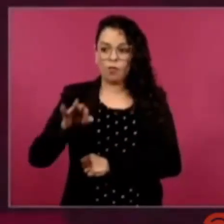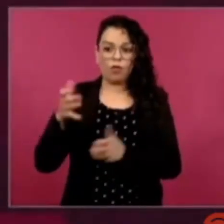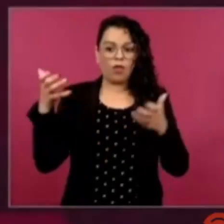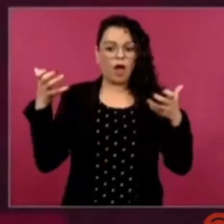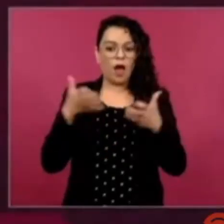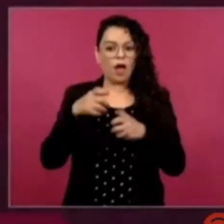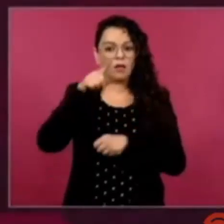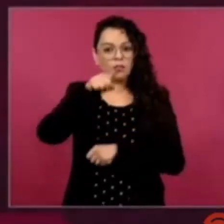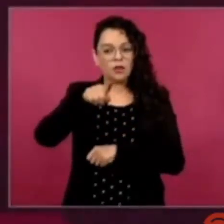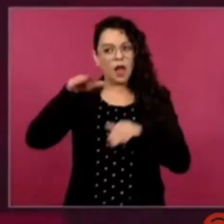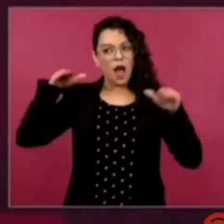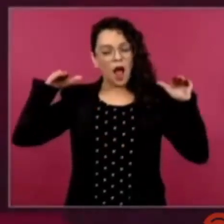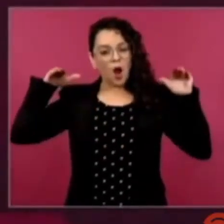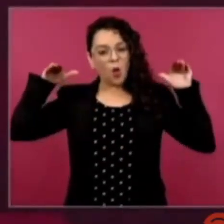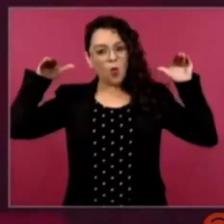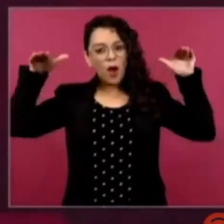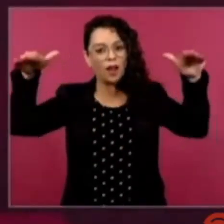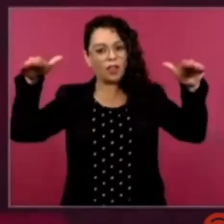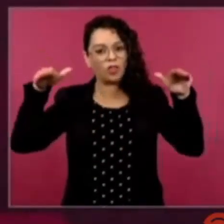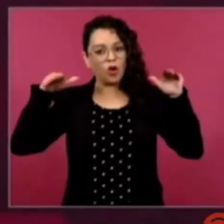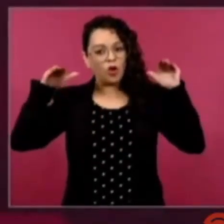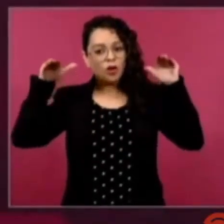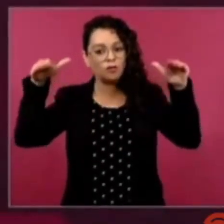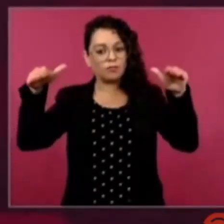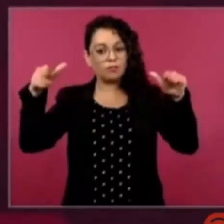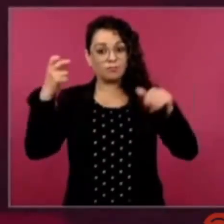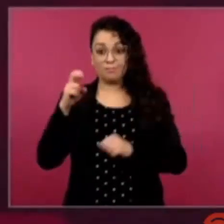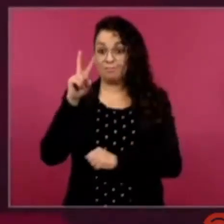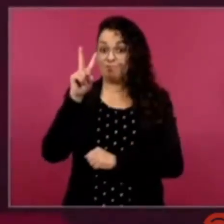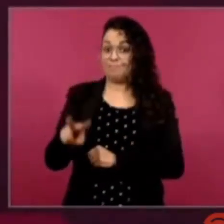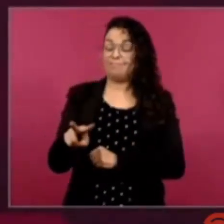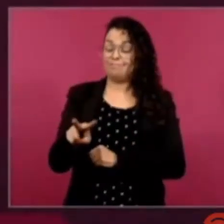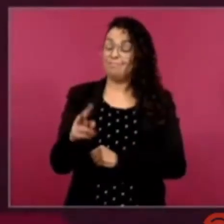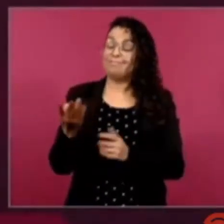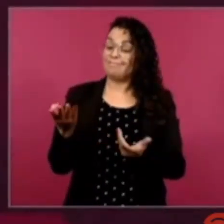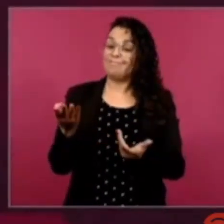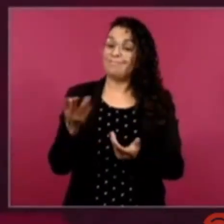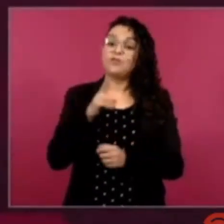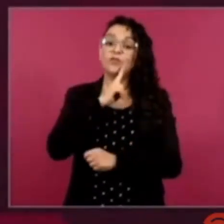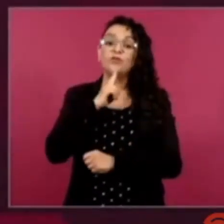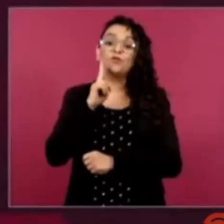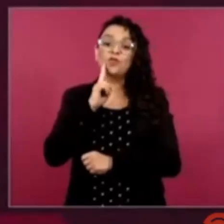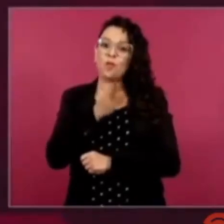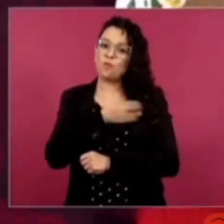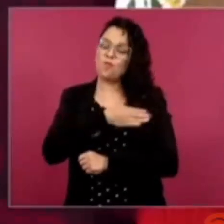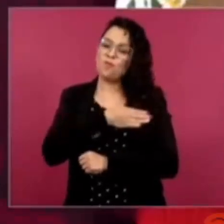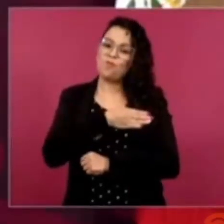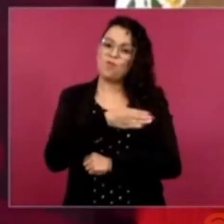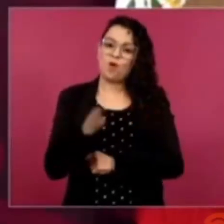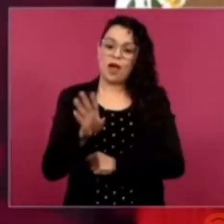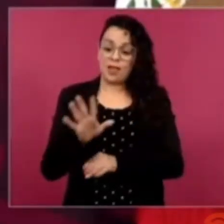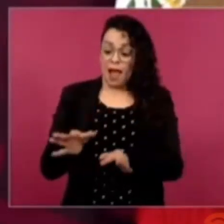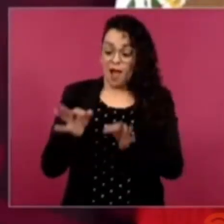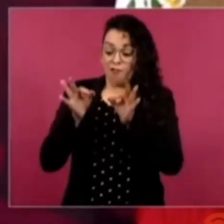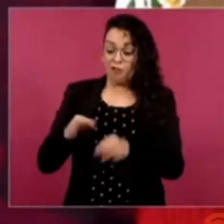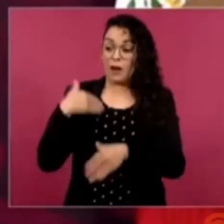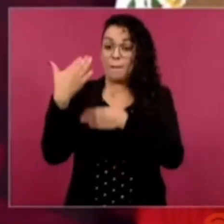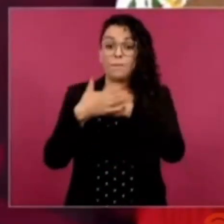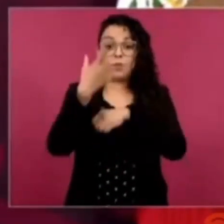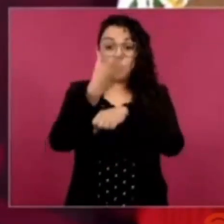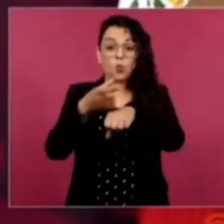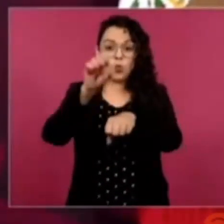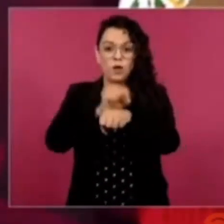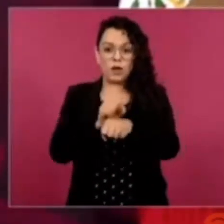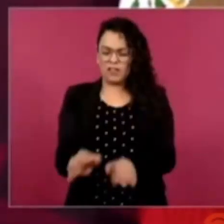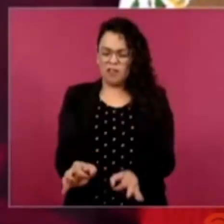Entonces, es buena noticia, que lo van a formalizar la semana